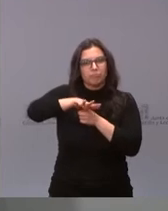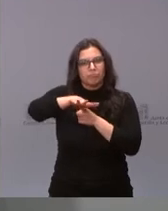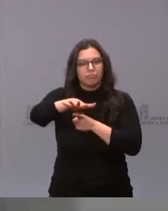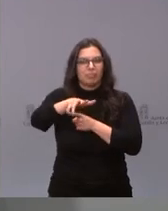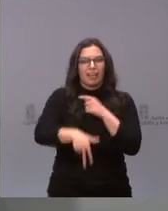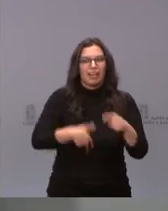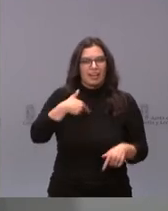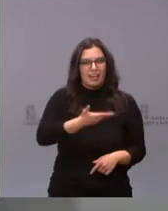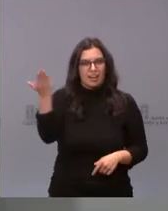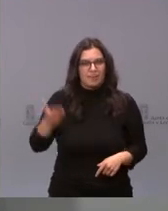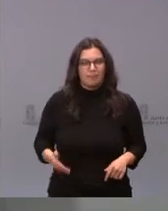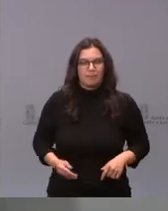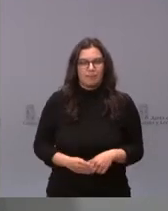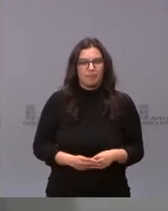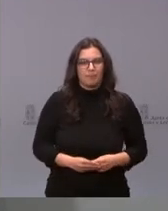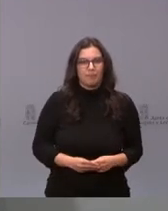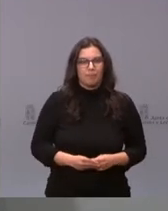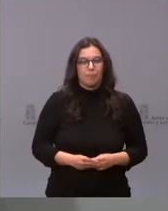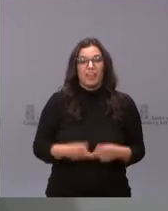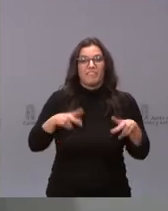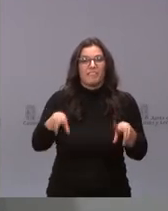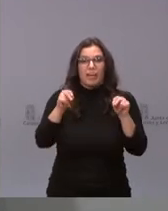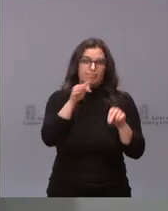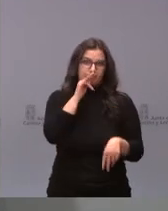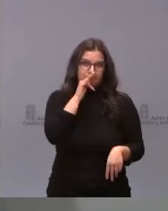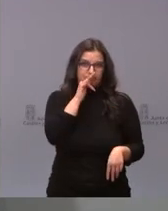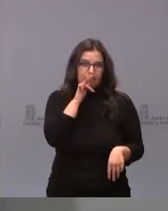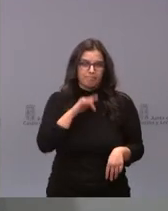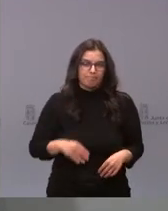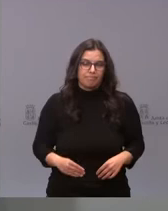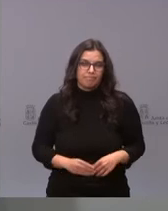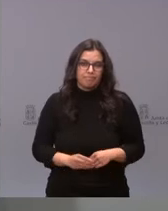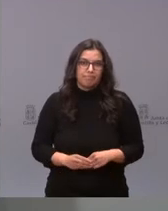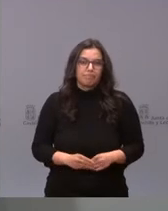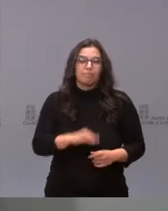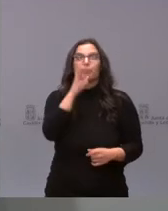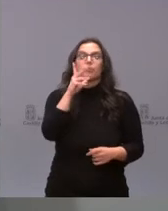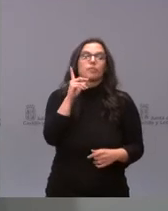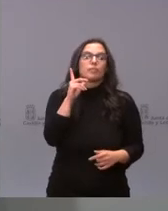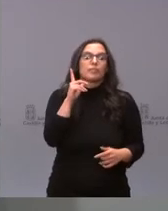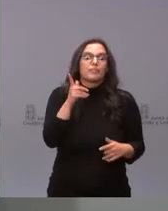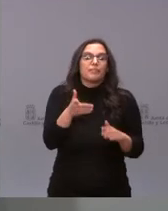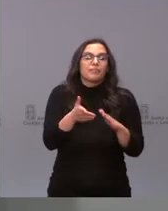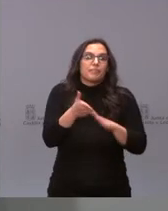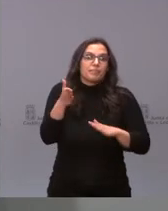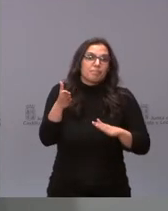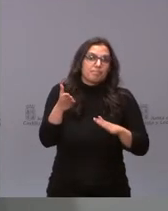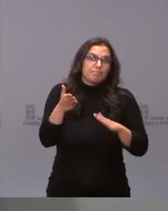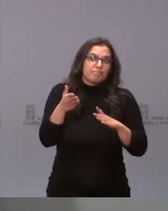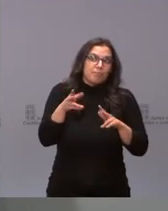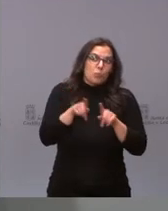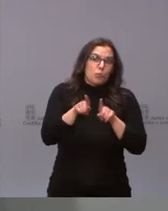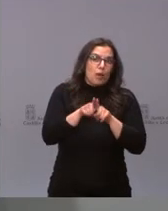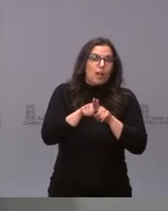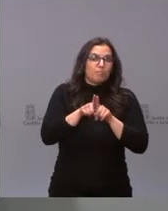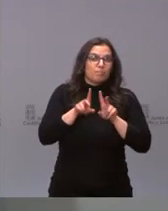conjunto de la población. Bueno, no estamos en el final, estamos solamente en el principio